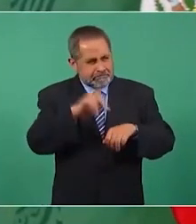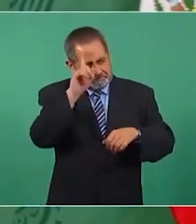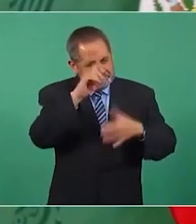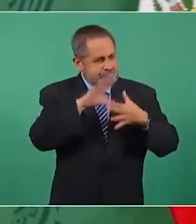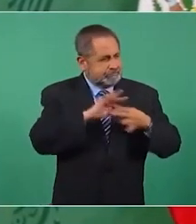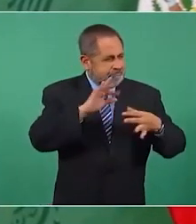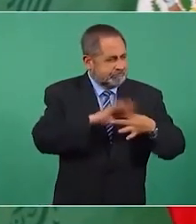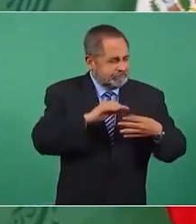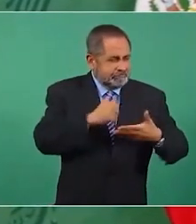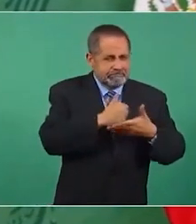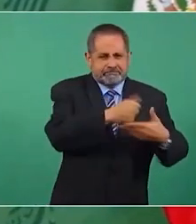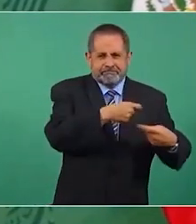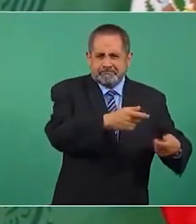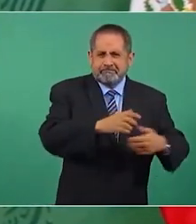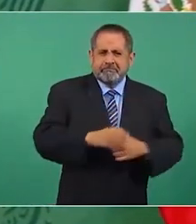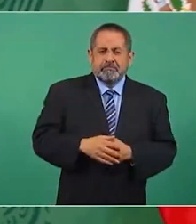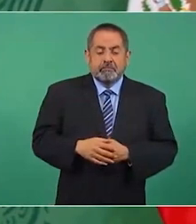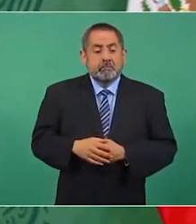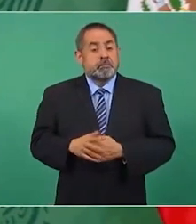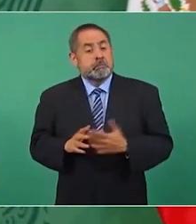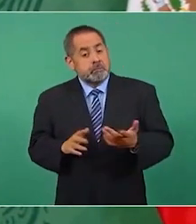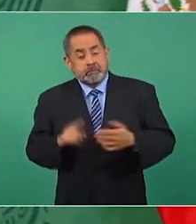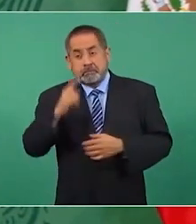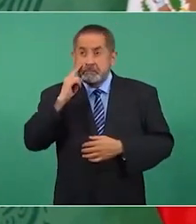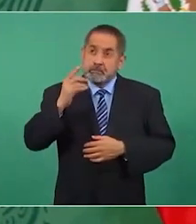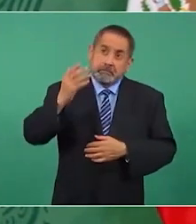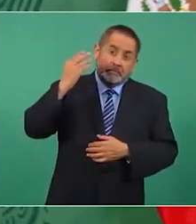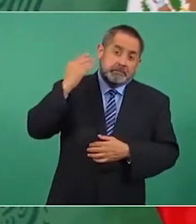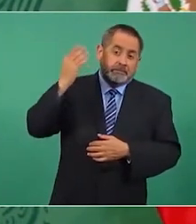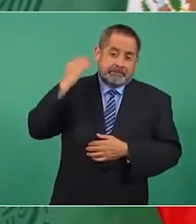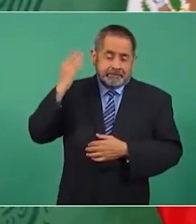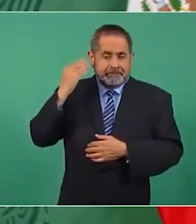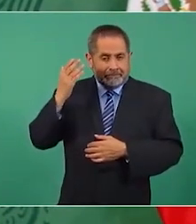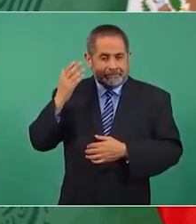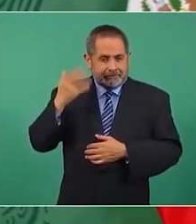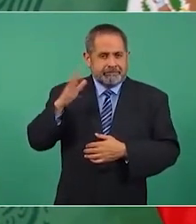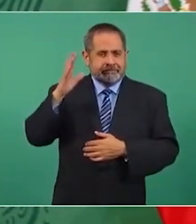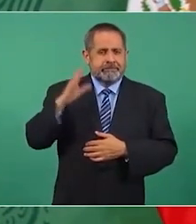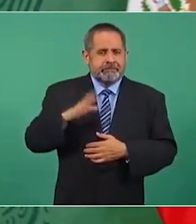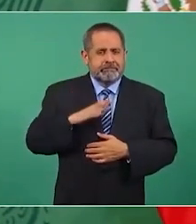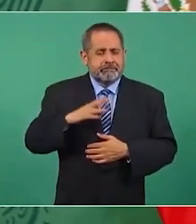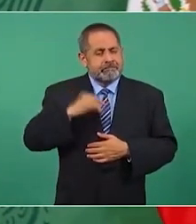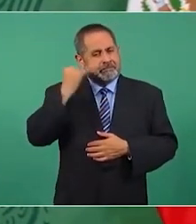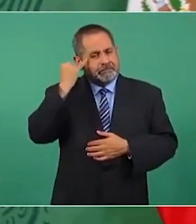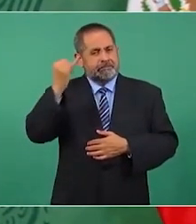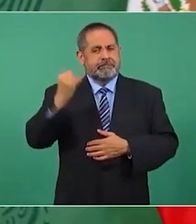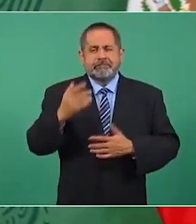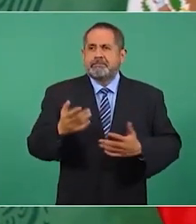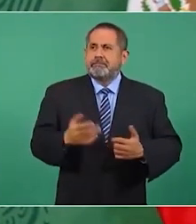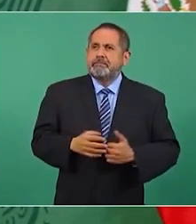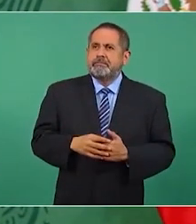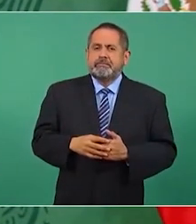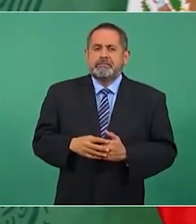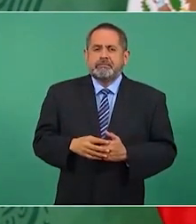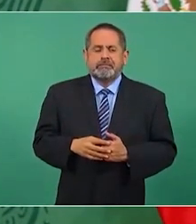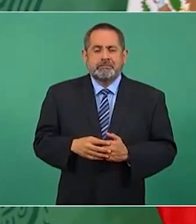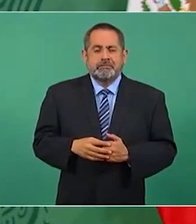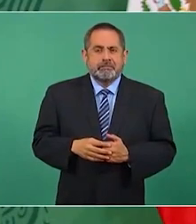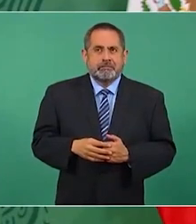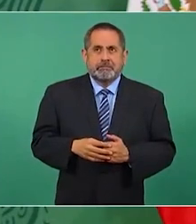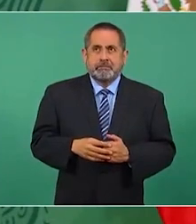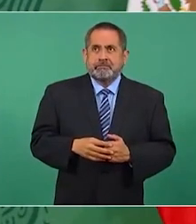había antes la intención de